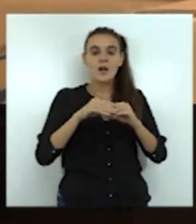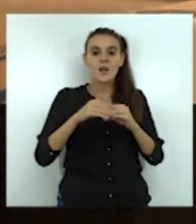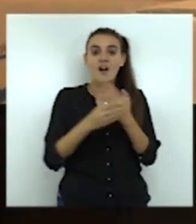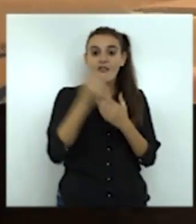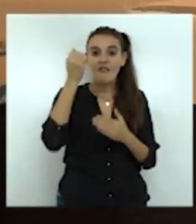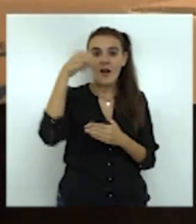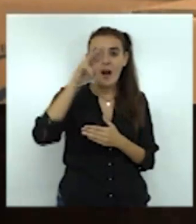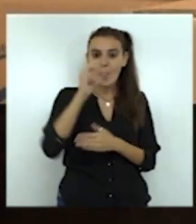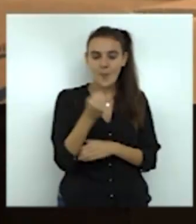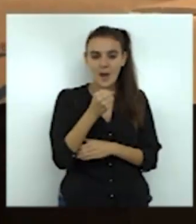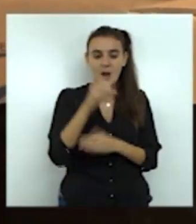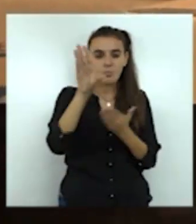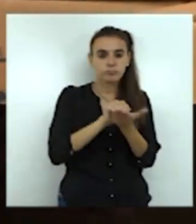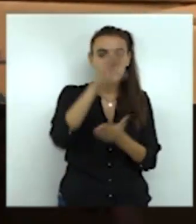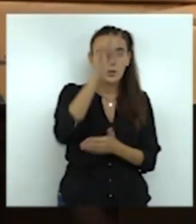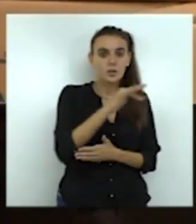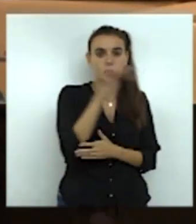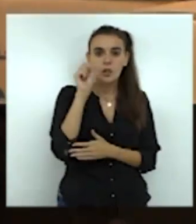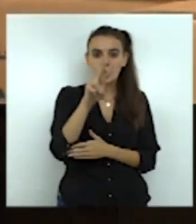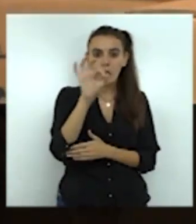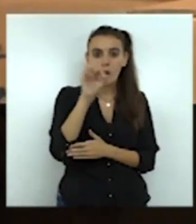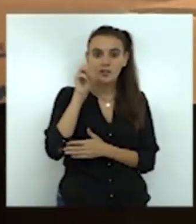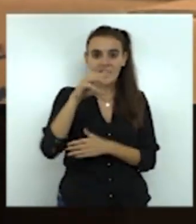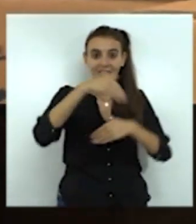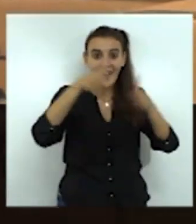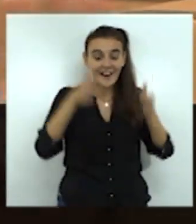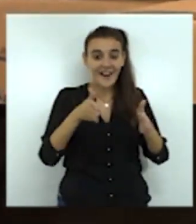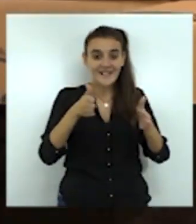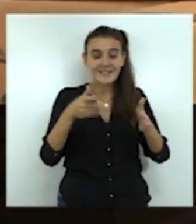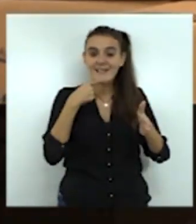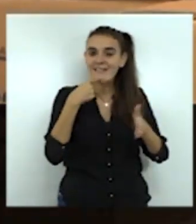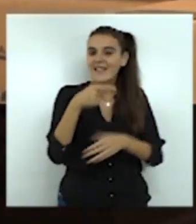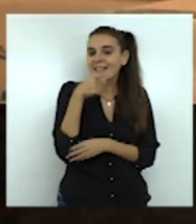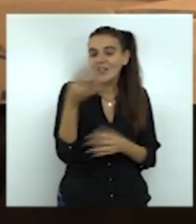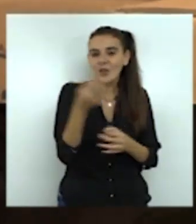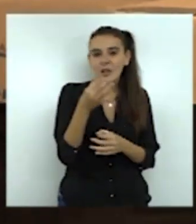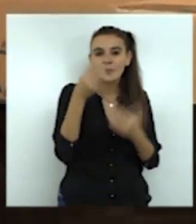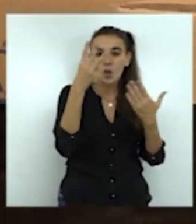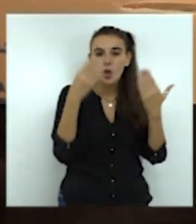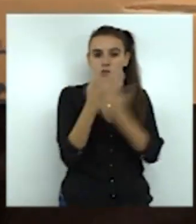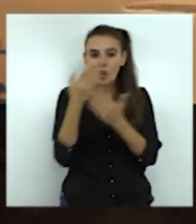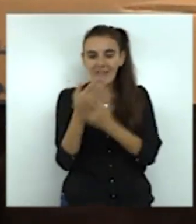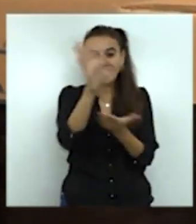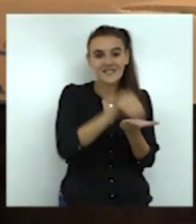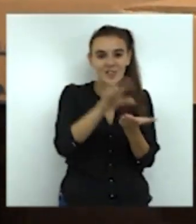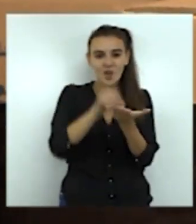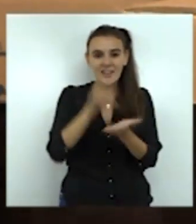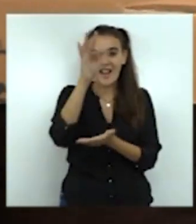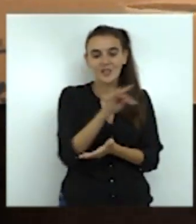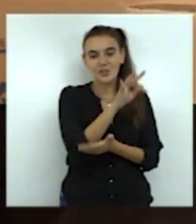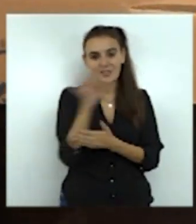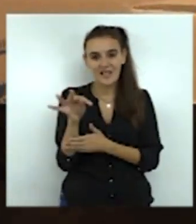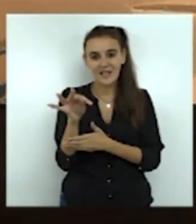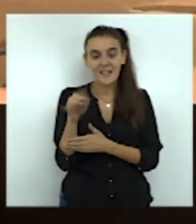unas 12-13 cajas para, ya te digo, han sido unos 8 días de recogida en total. Y en esos 8 días,